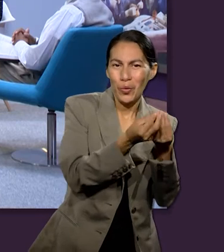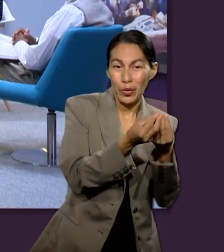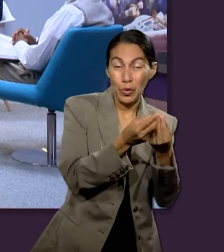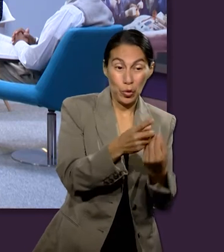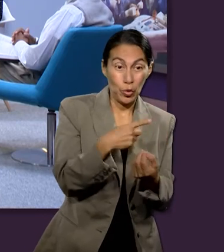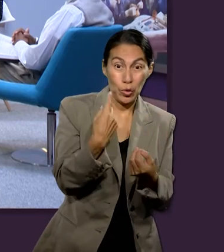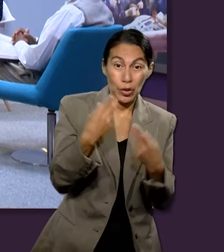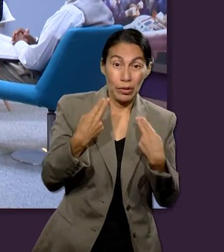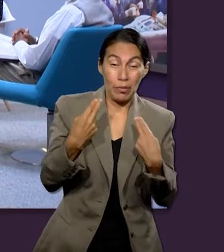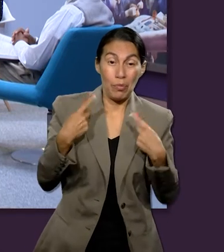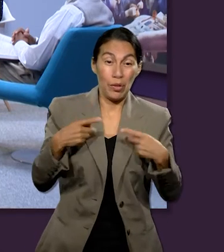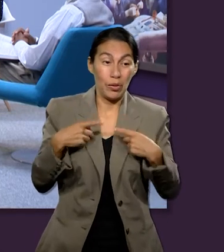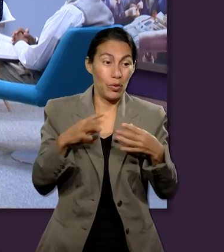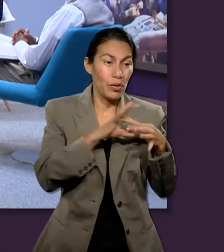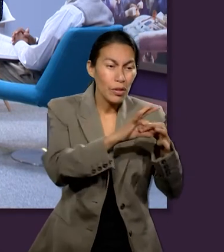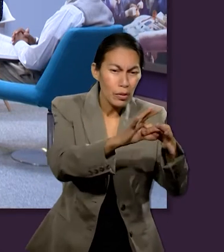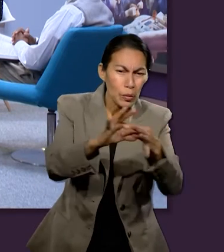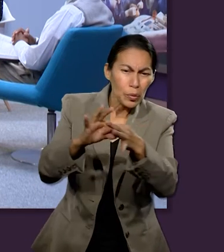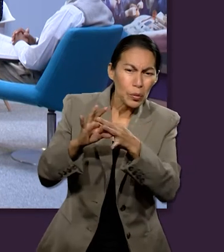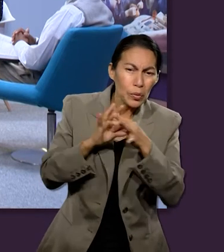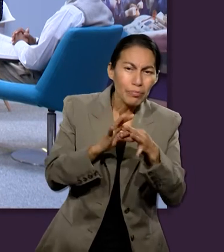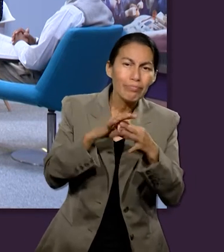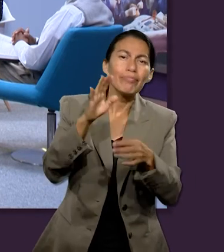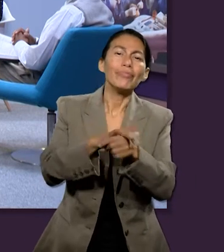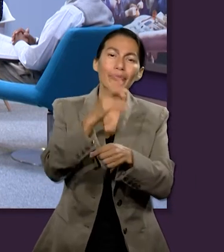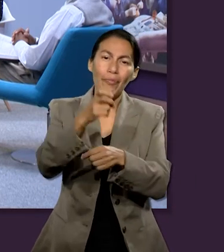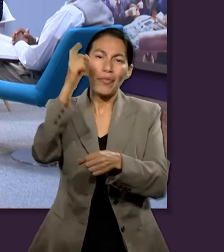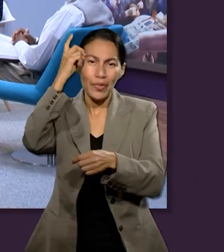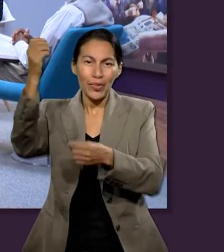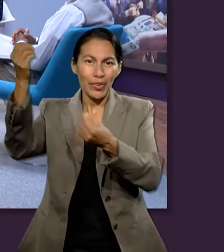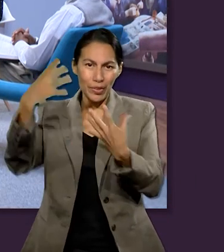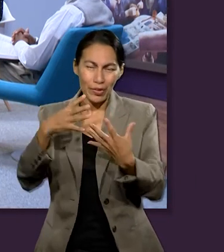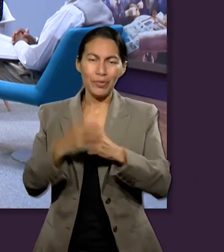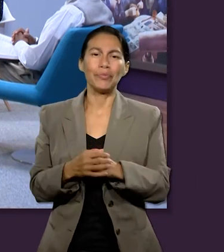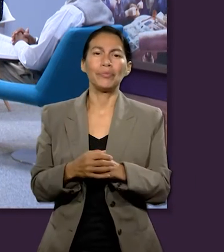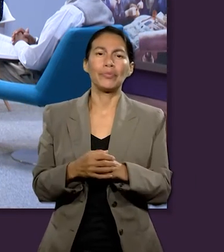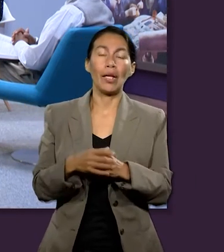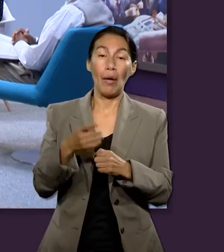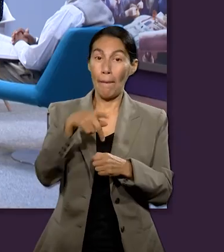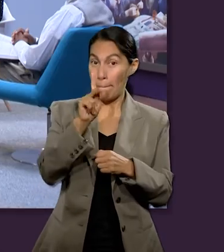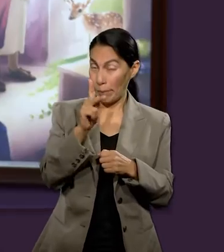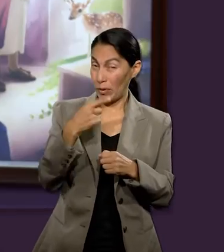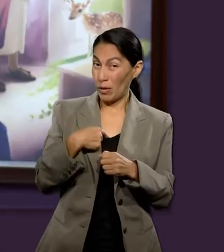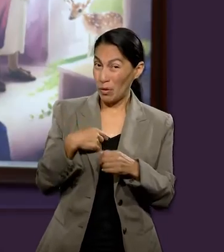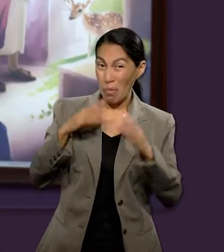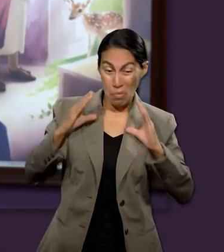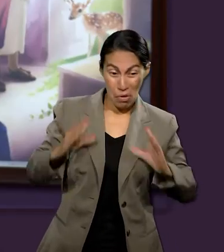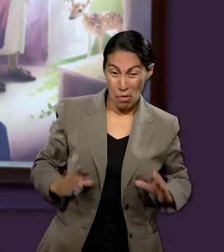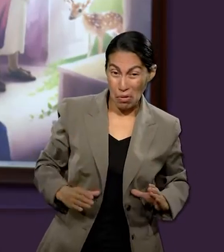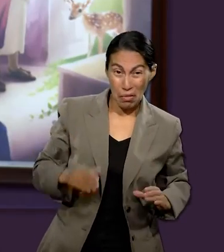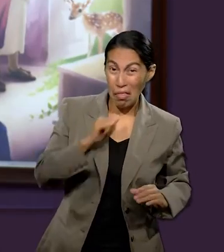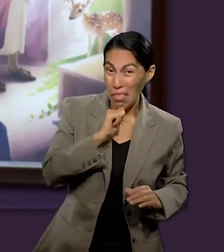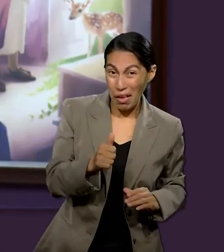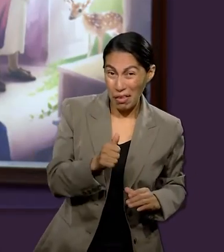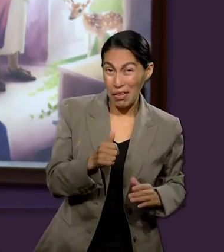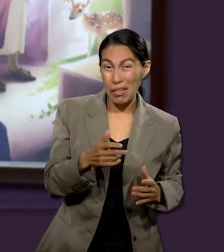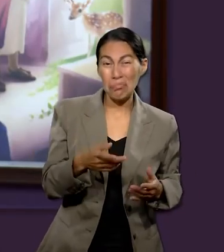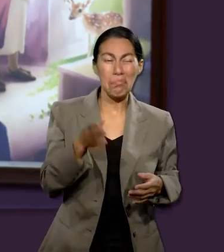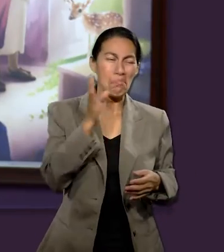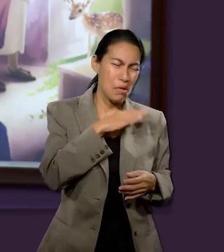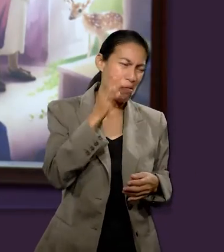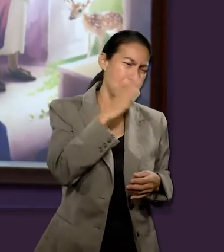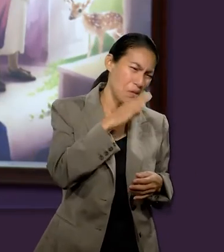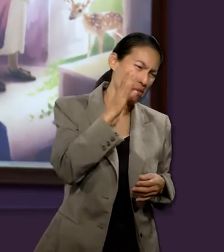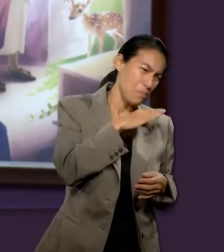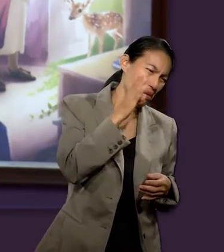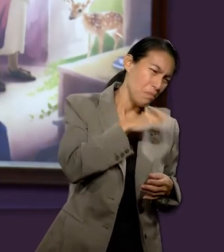relacionarnos. El detalle es que si yo no me cuido, incluso interiormente, puedo hacer daño a los demás. Todo